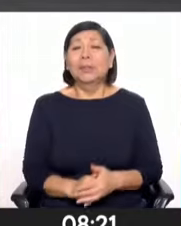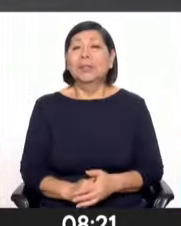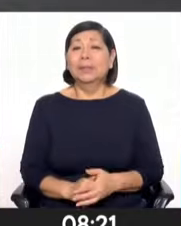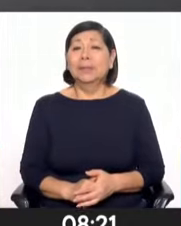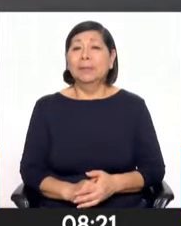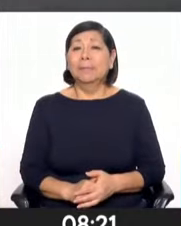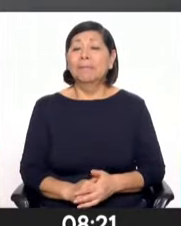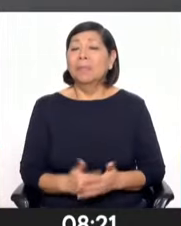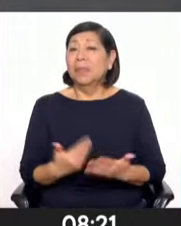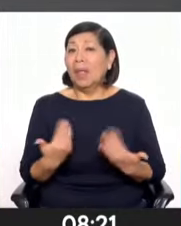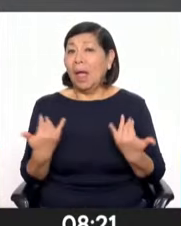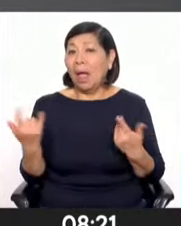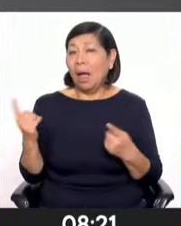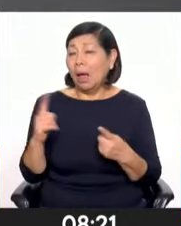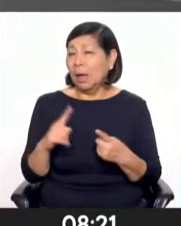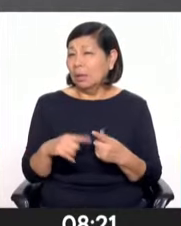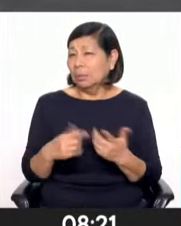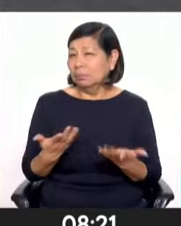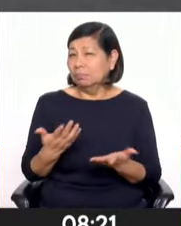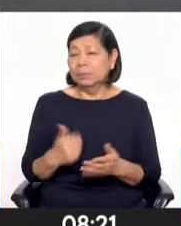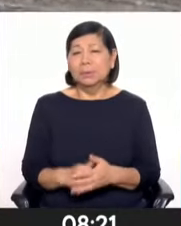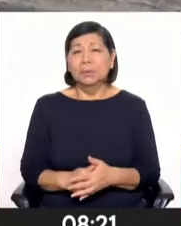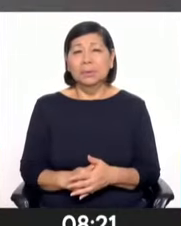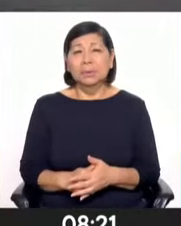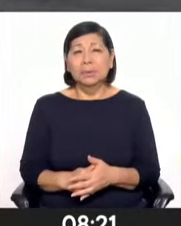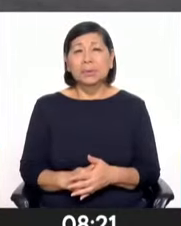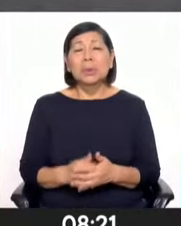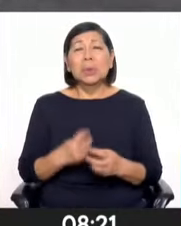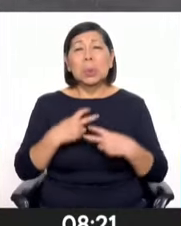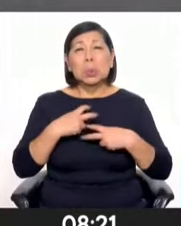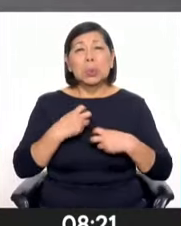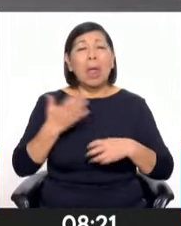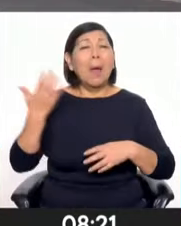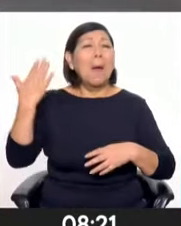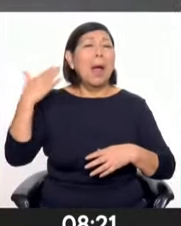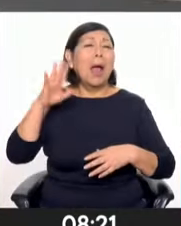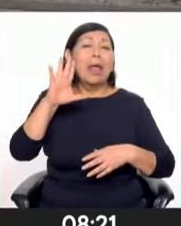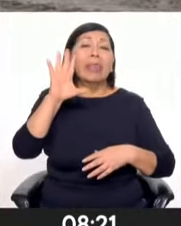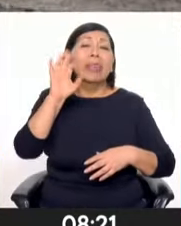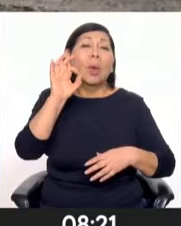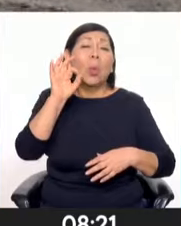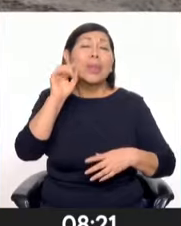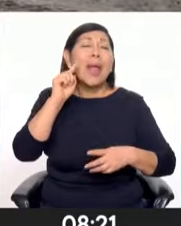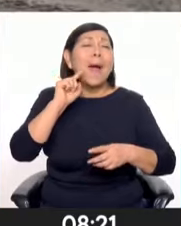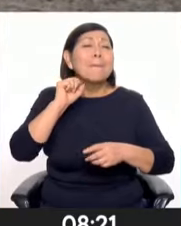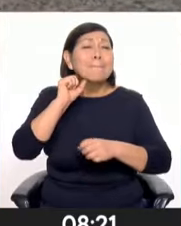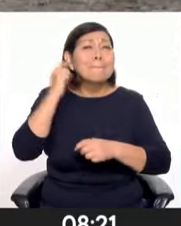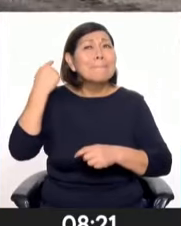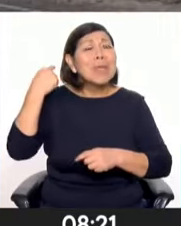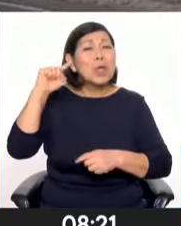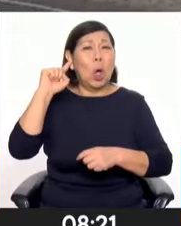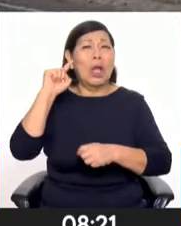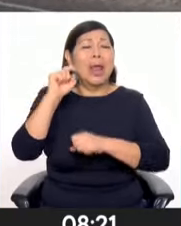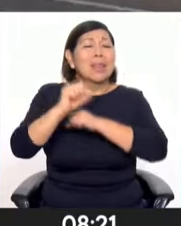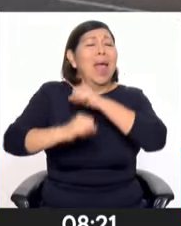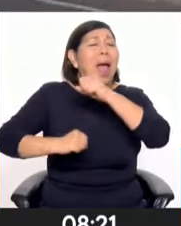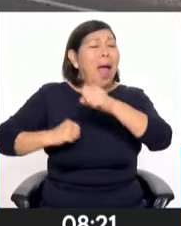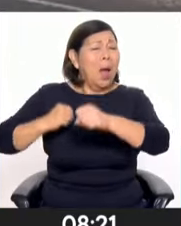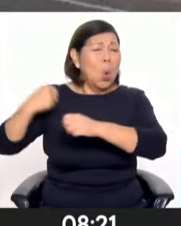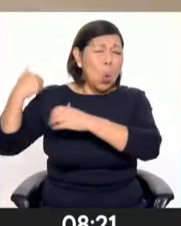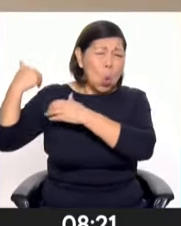¿no?, tiene pues seres fosilizados de más de 50 millones de años y cada